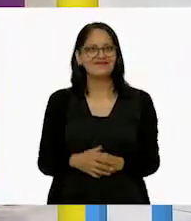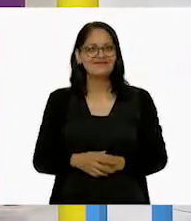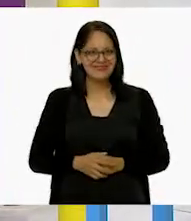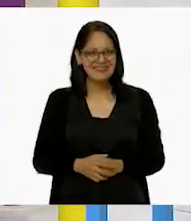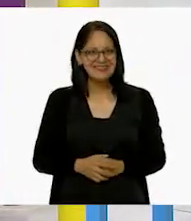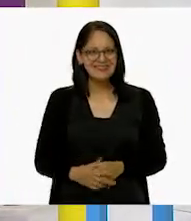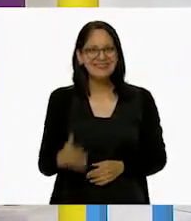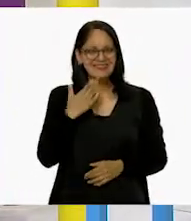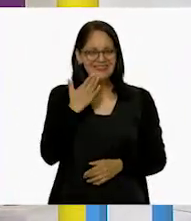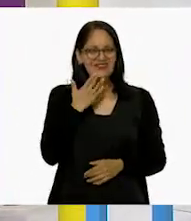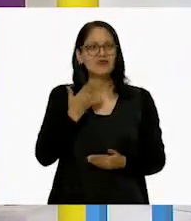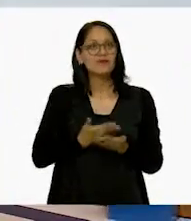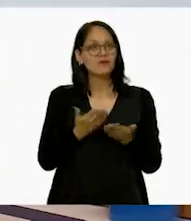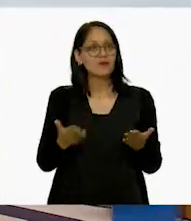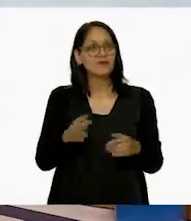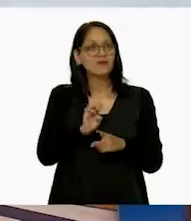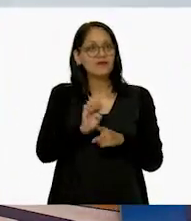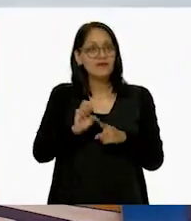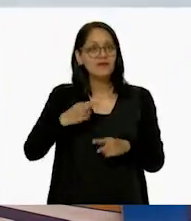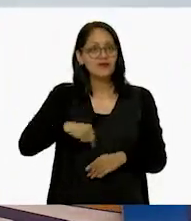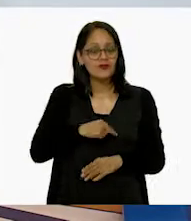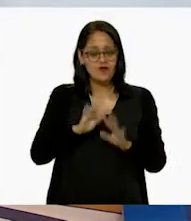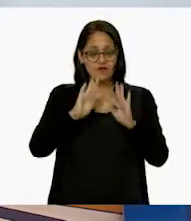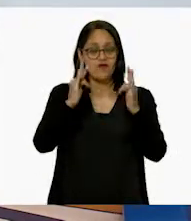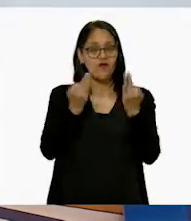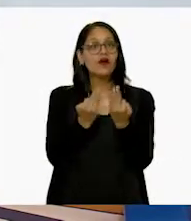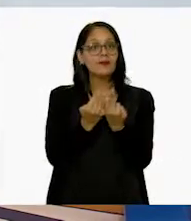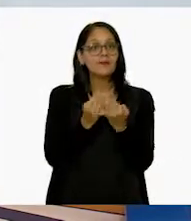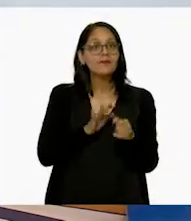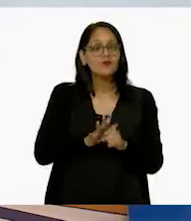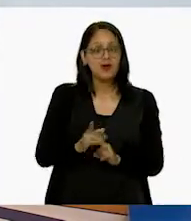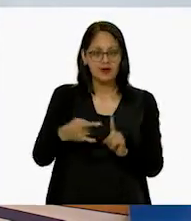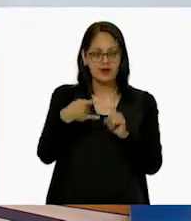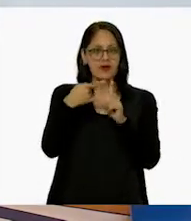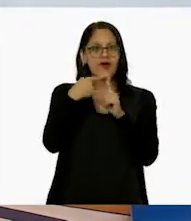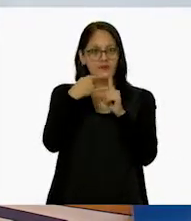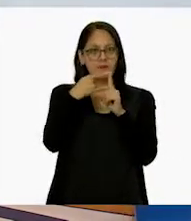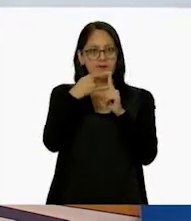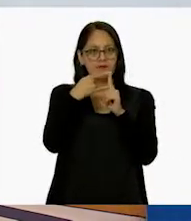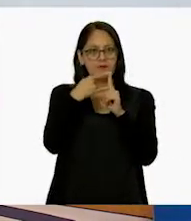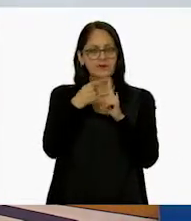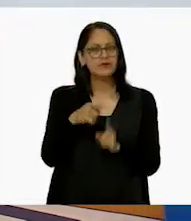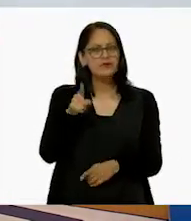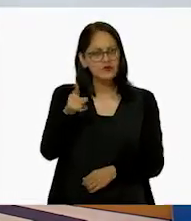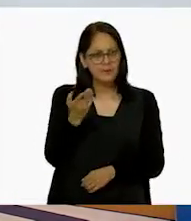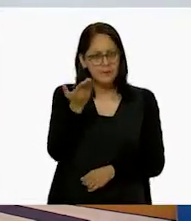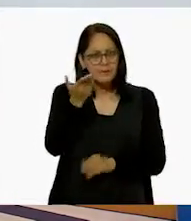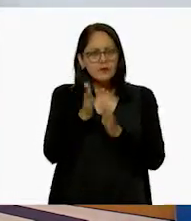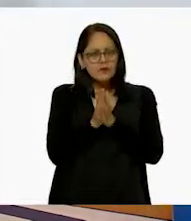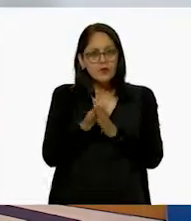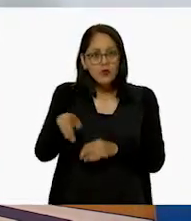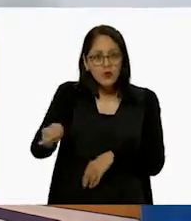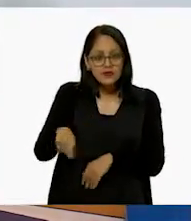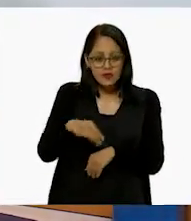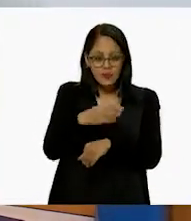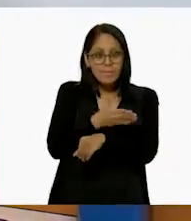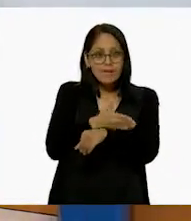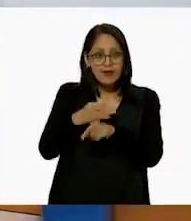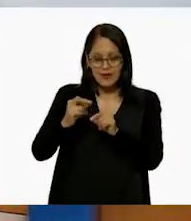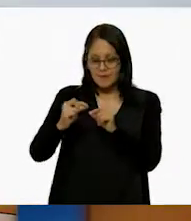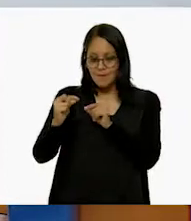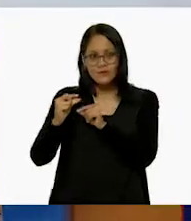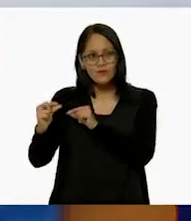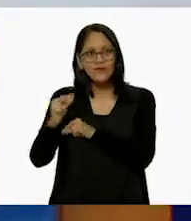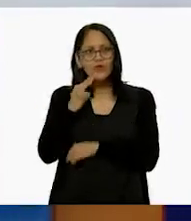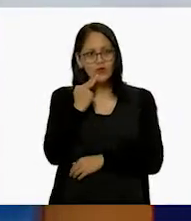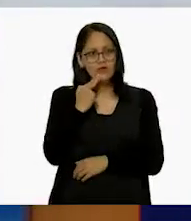Excelente. Entonces vamos a formar ahorita, Pepe, el cuadrado. Te voy a pedir que utilices esos palitos para formar el